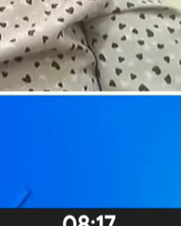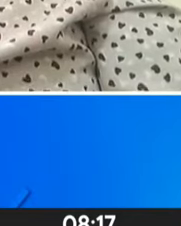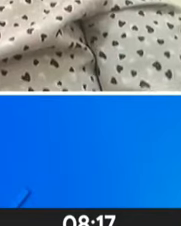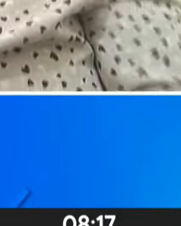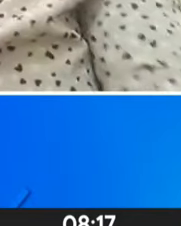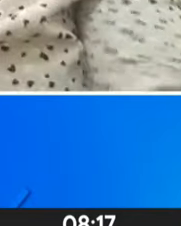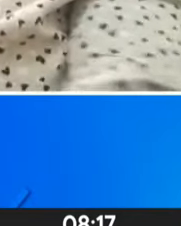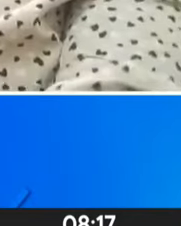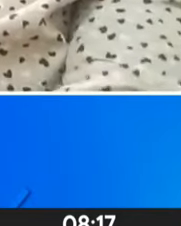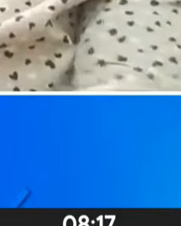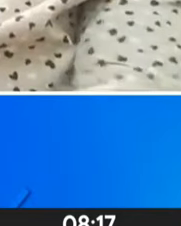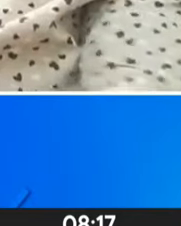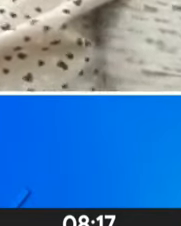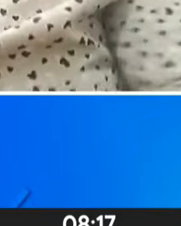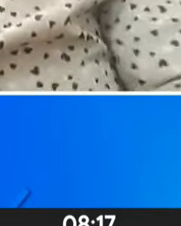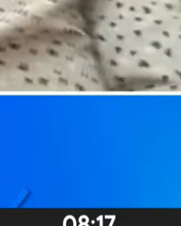días.